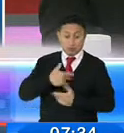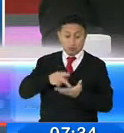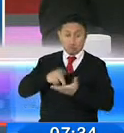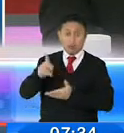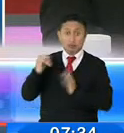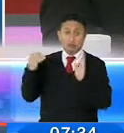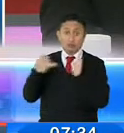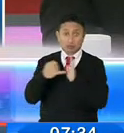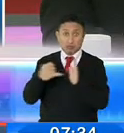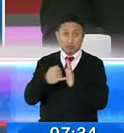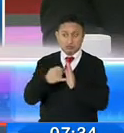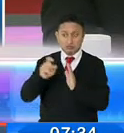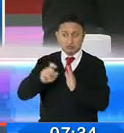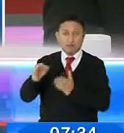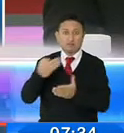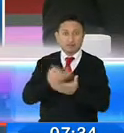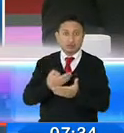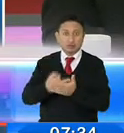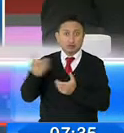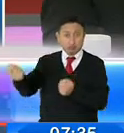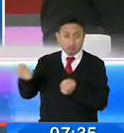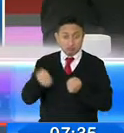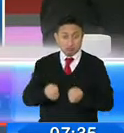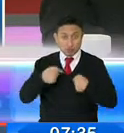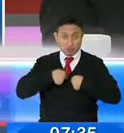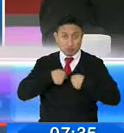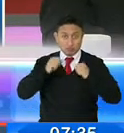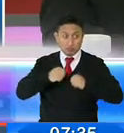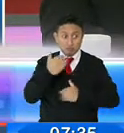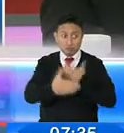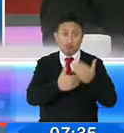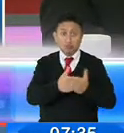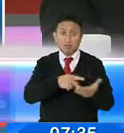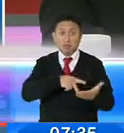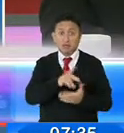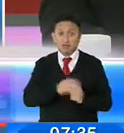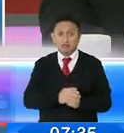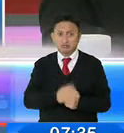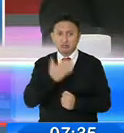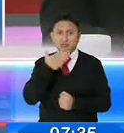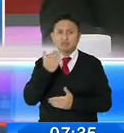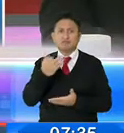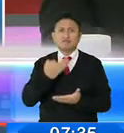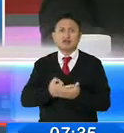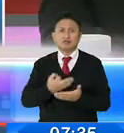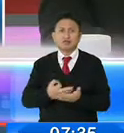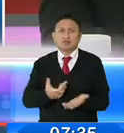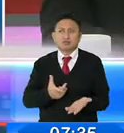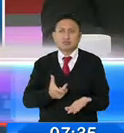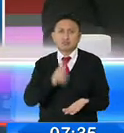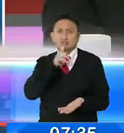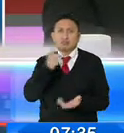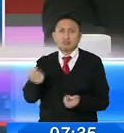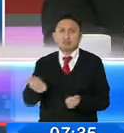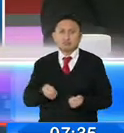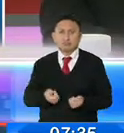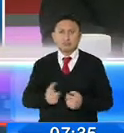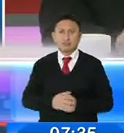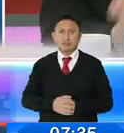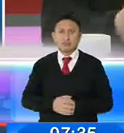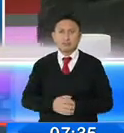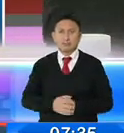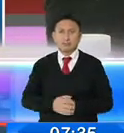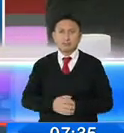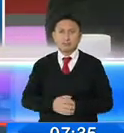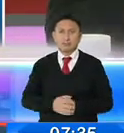el IVA, pues nos sirve también como un crédito para los ciudadanos. ¿A quién pedimos la factura? Bueno, hay que revisar cada uno de los